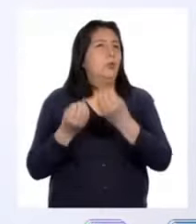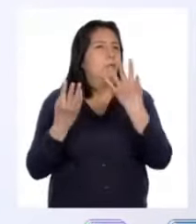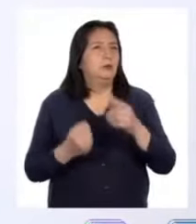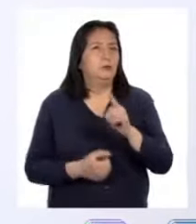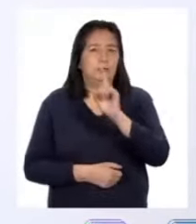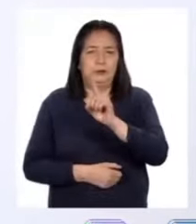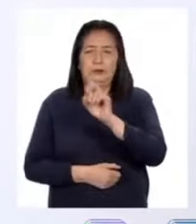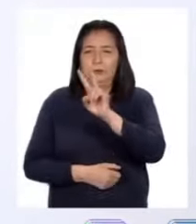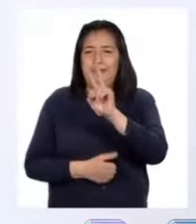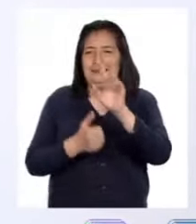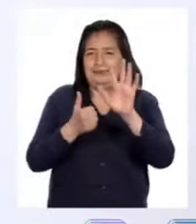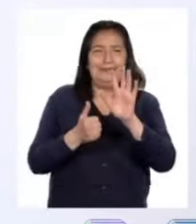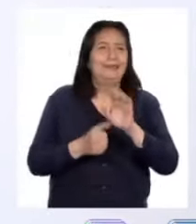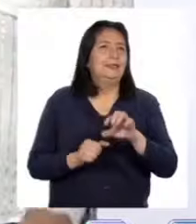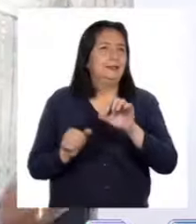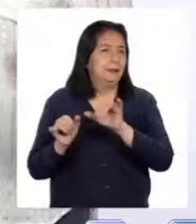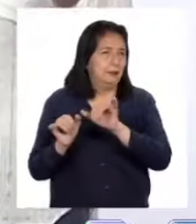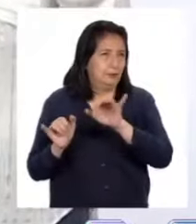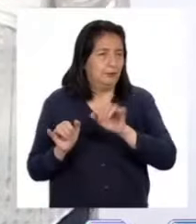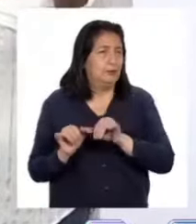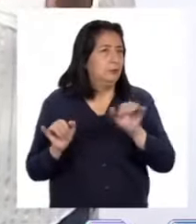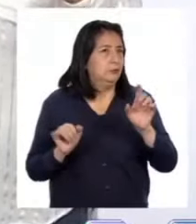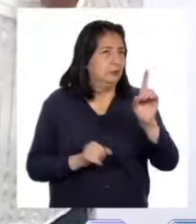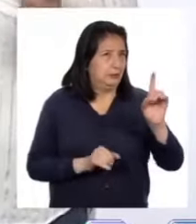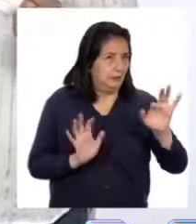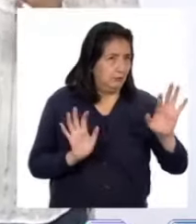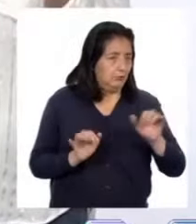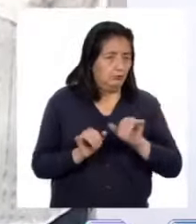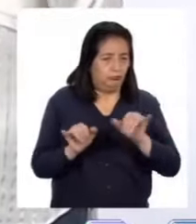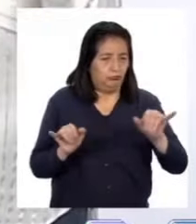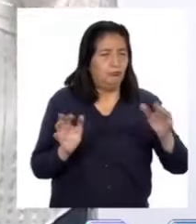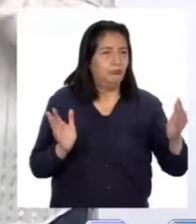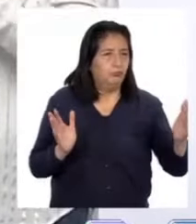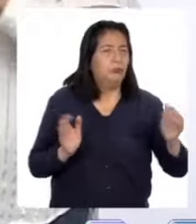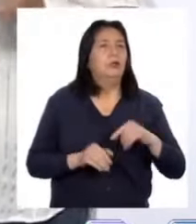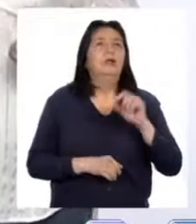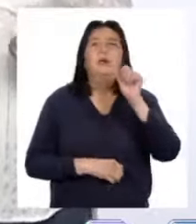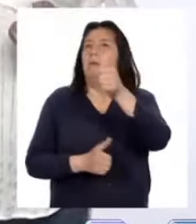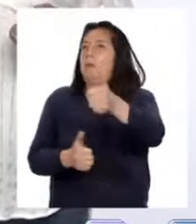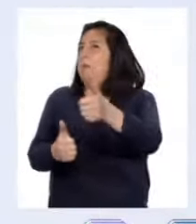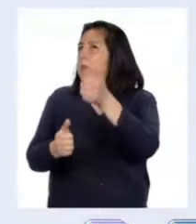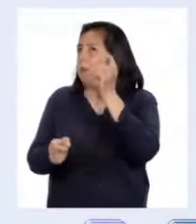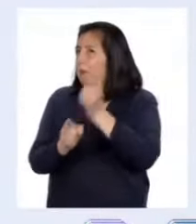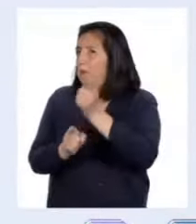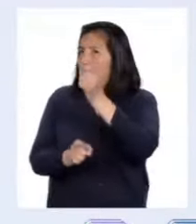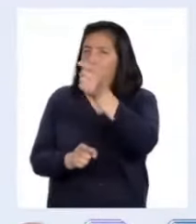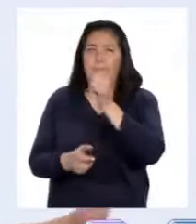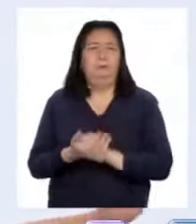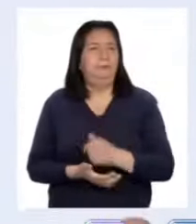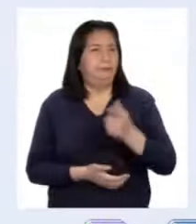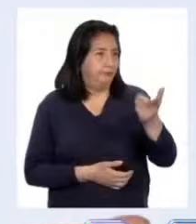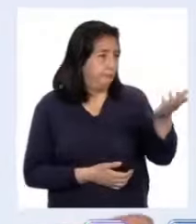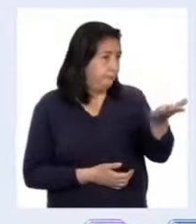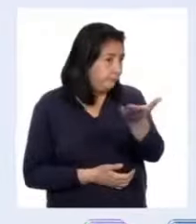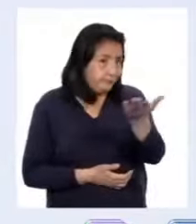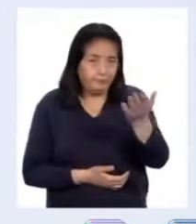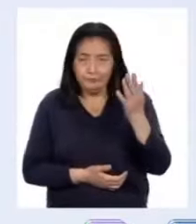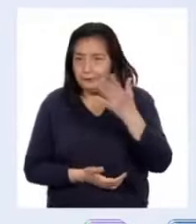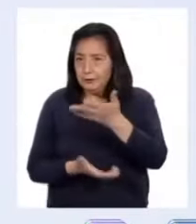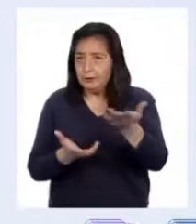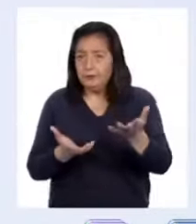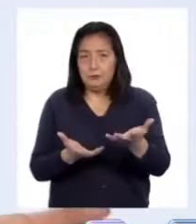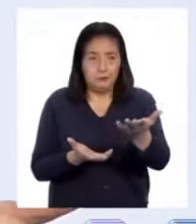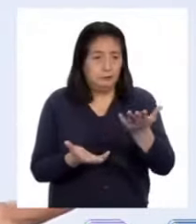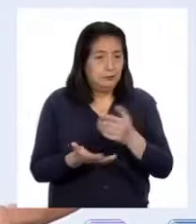126 centímetros de diámetro. ¡Excelente, Pati! ¡Muy buen trabajo! Los invito a todas y todos